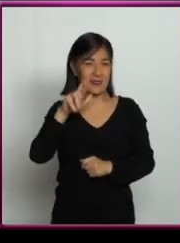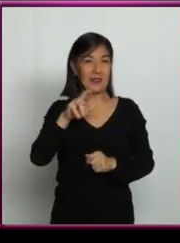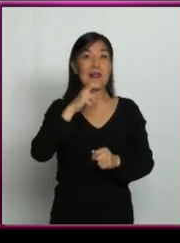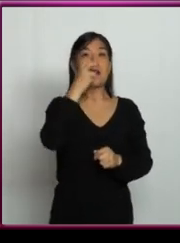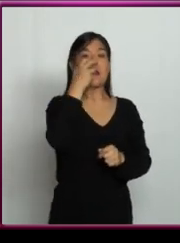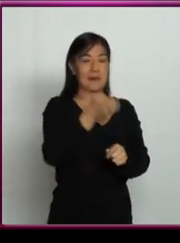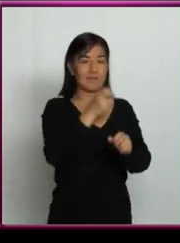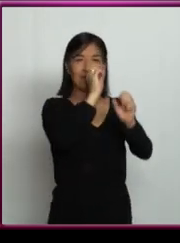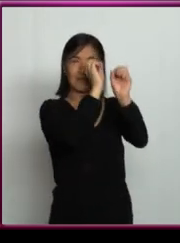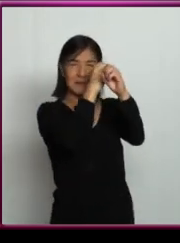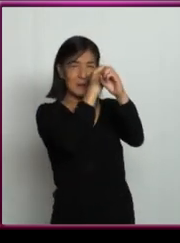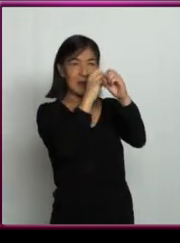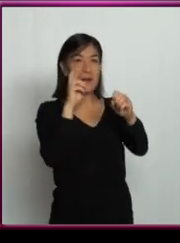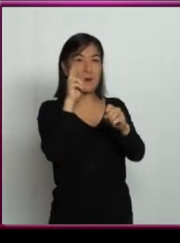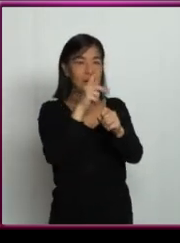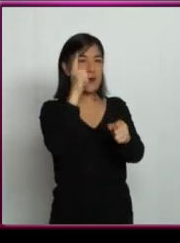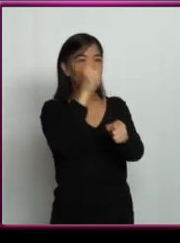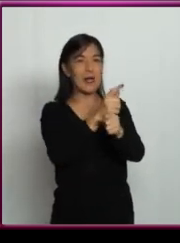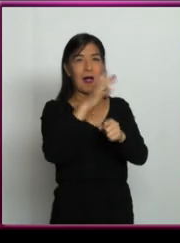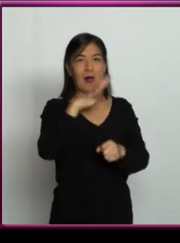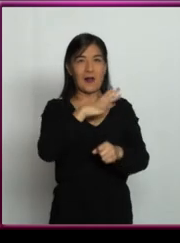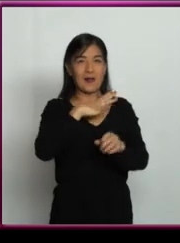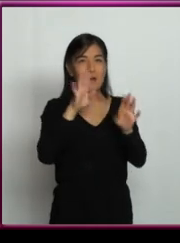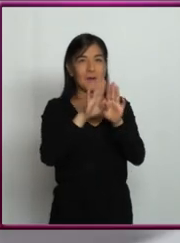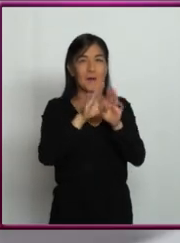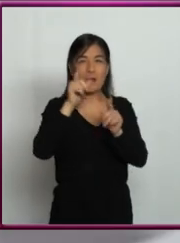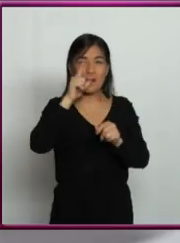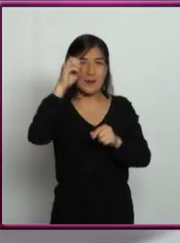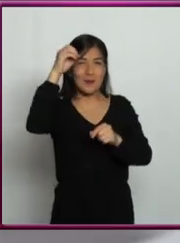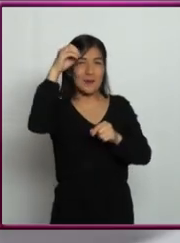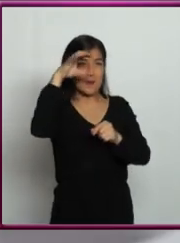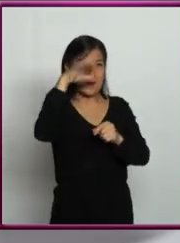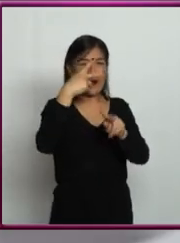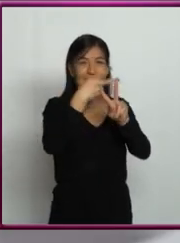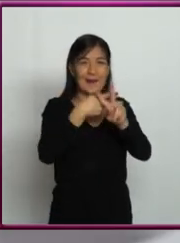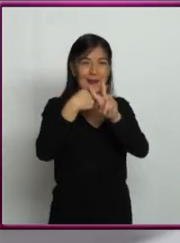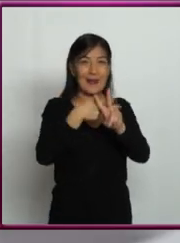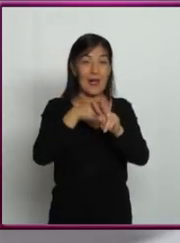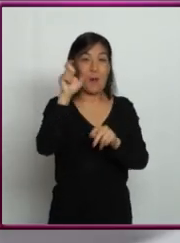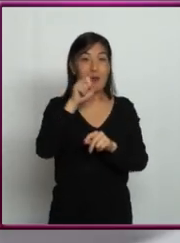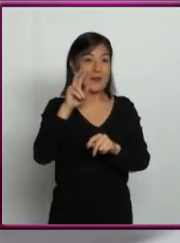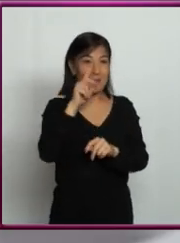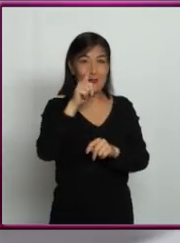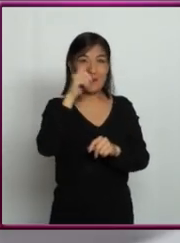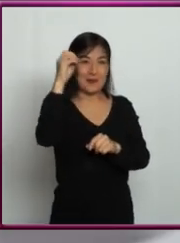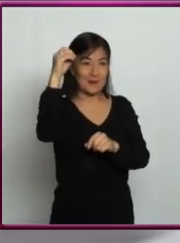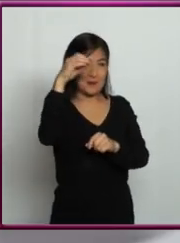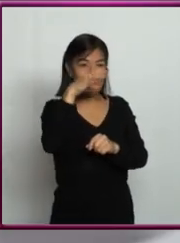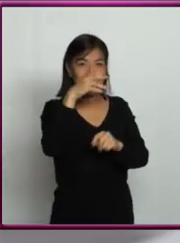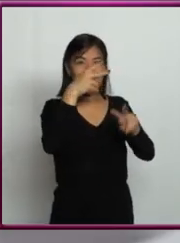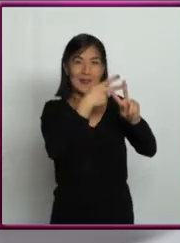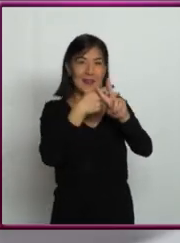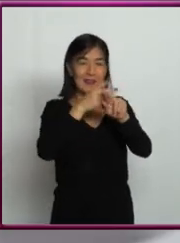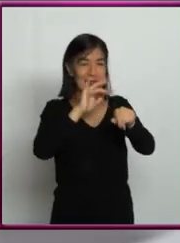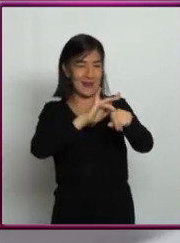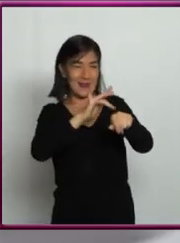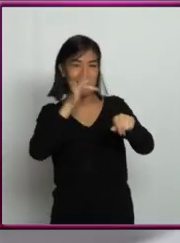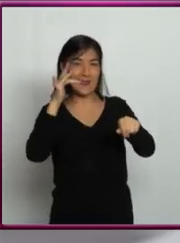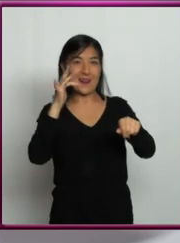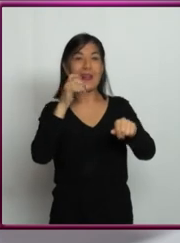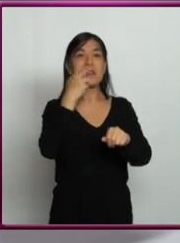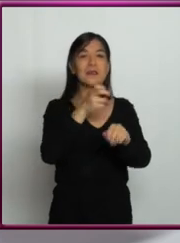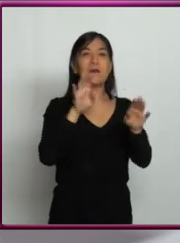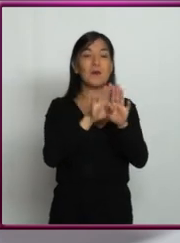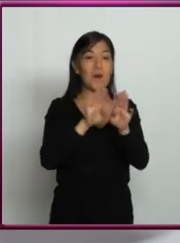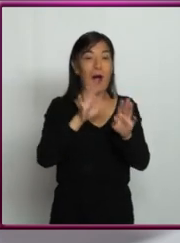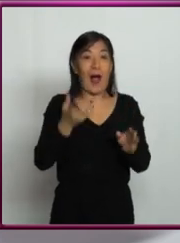hace es que detecta un decremento en el brillo de la estrella. Y este decremento en el brillo se debe a que hay un planeta que está